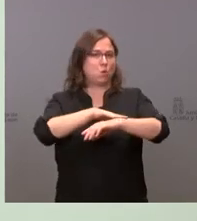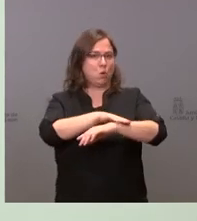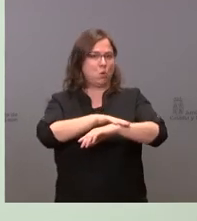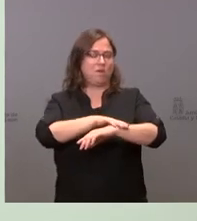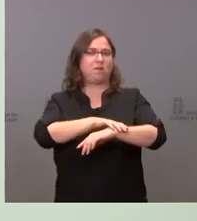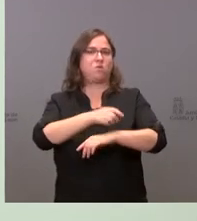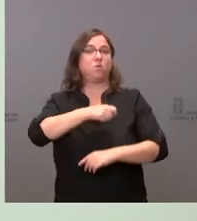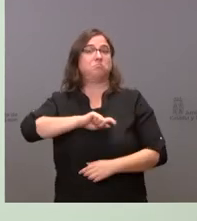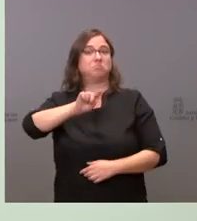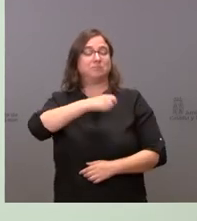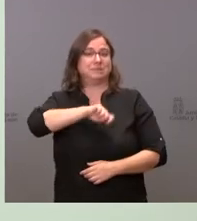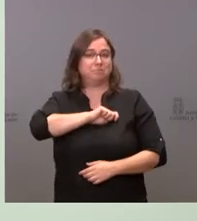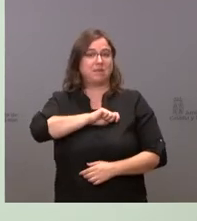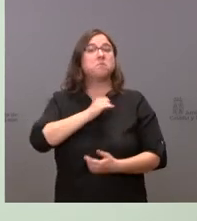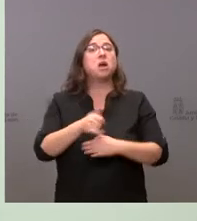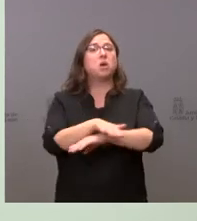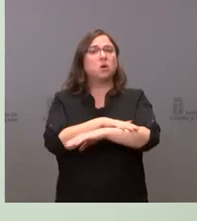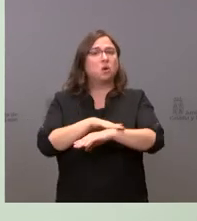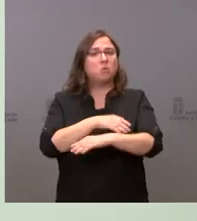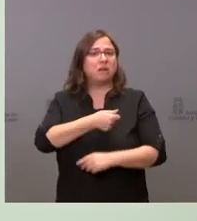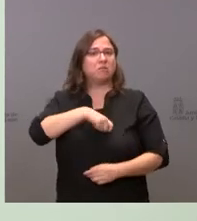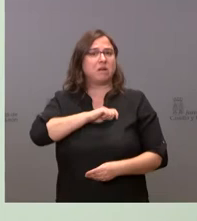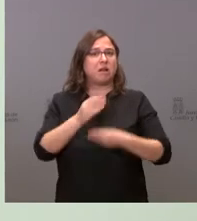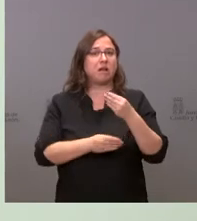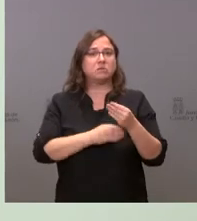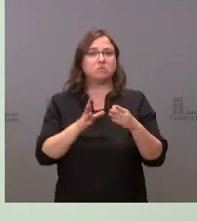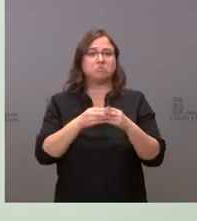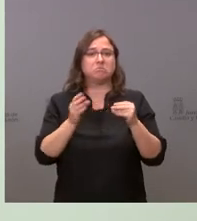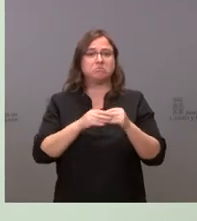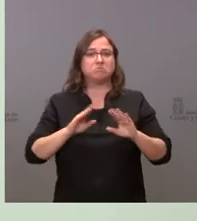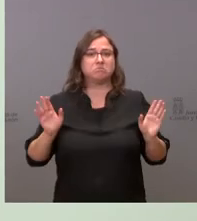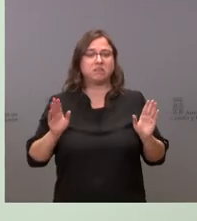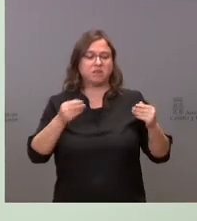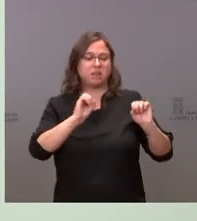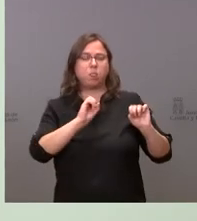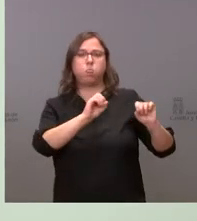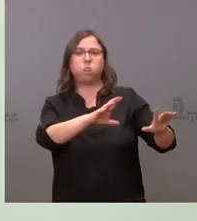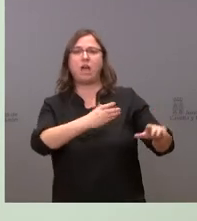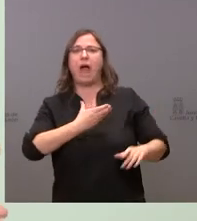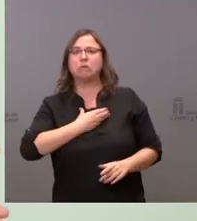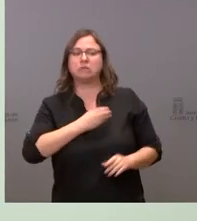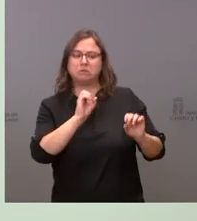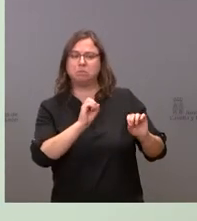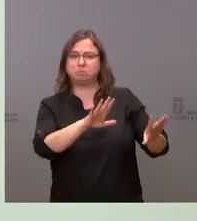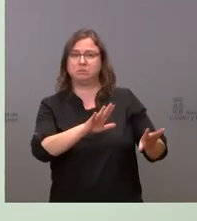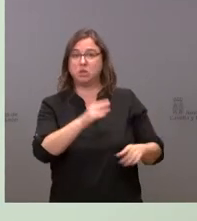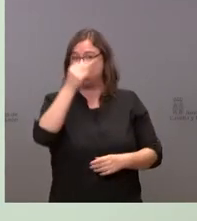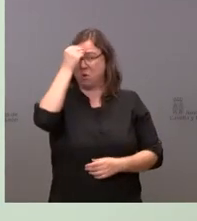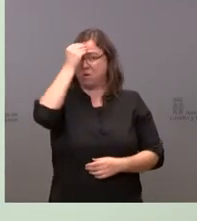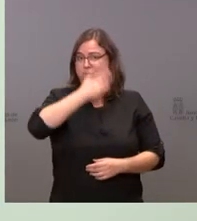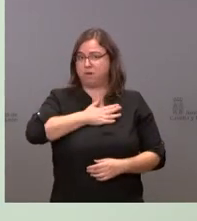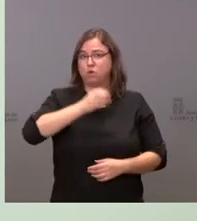España se ha cruzado de brazos, ha dejado tirados a los ayuntamientos. Yo creo que a quien le corresponde